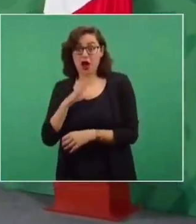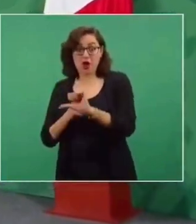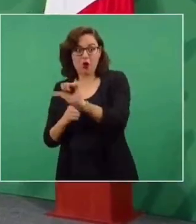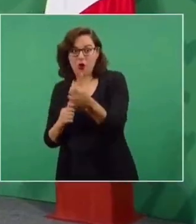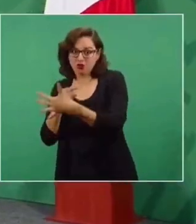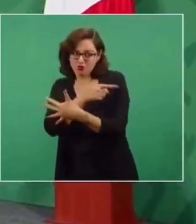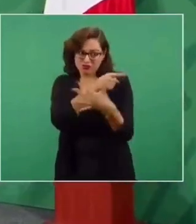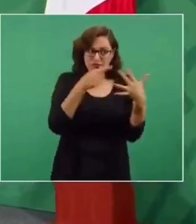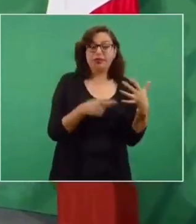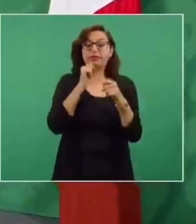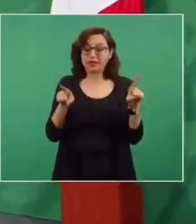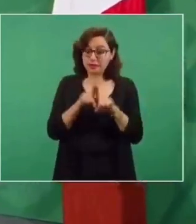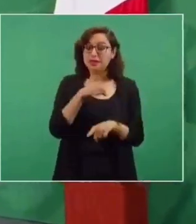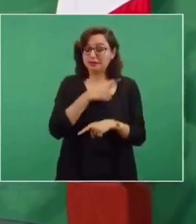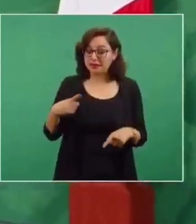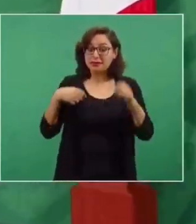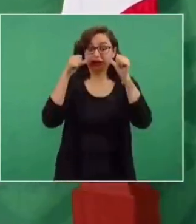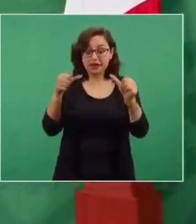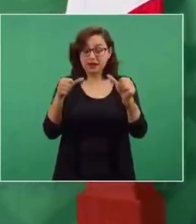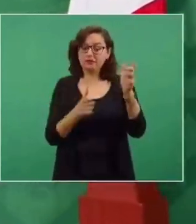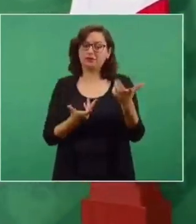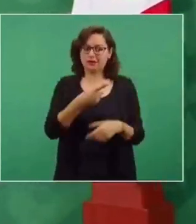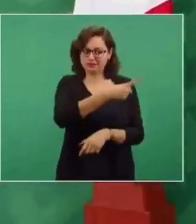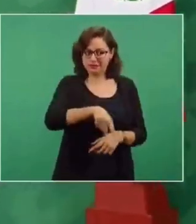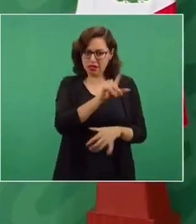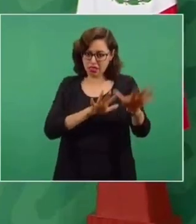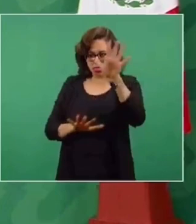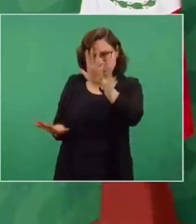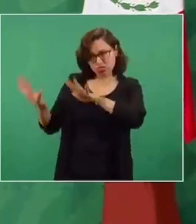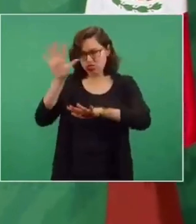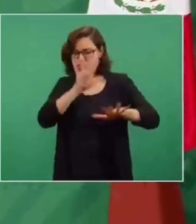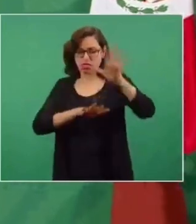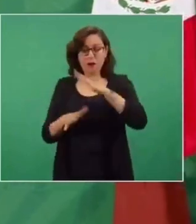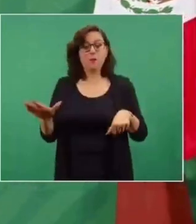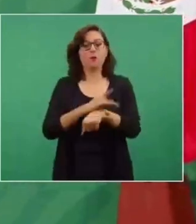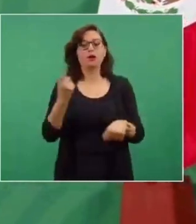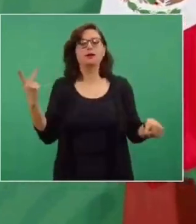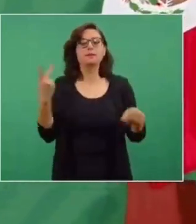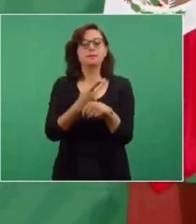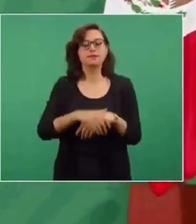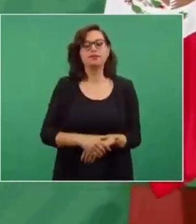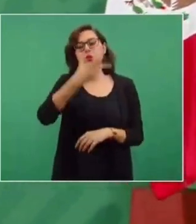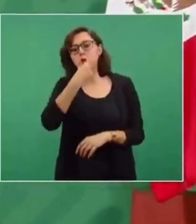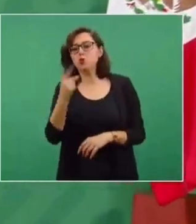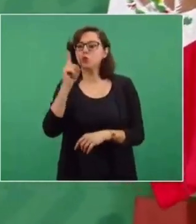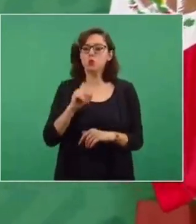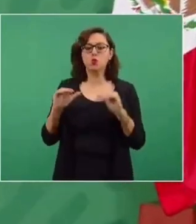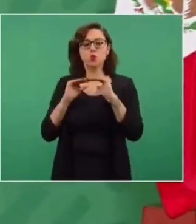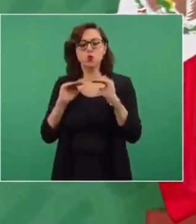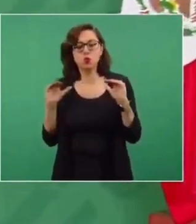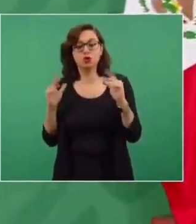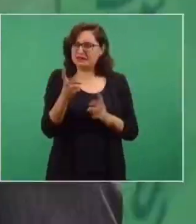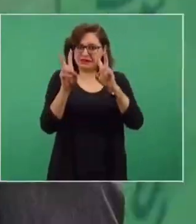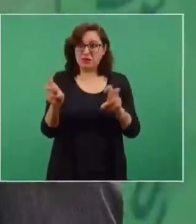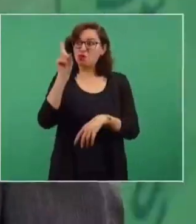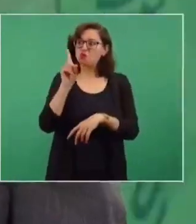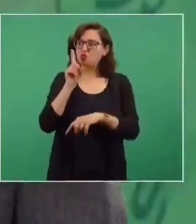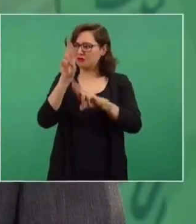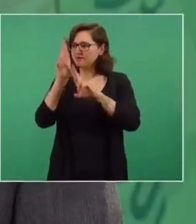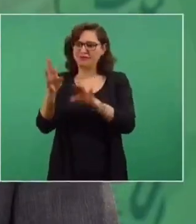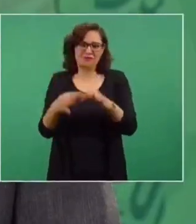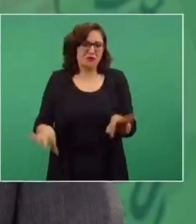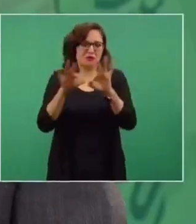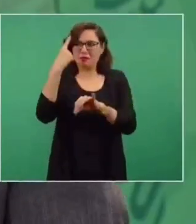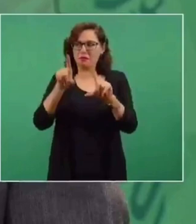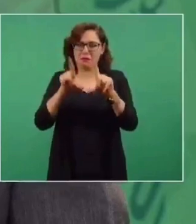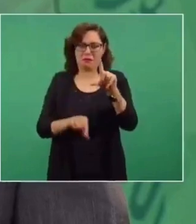en igualdad de género he visto coincidir a explotadores y explotados. No se puede llevar